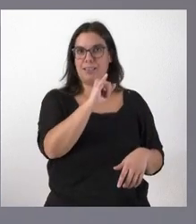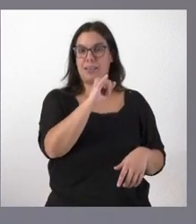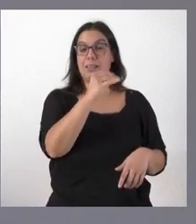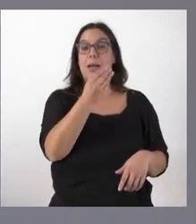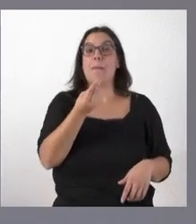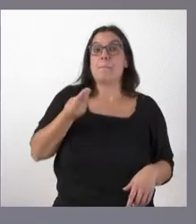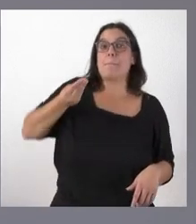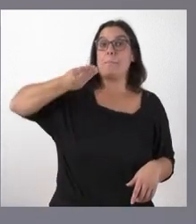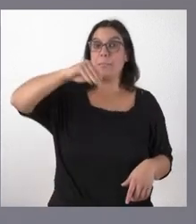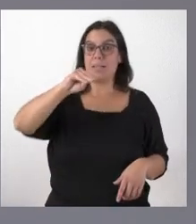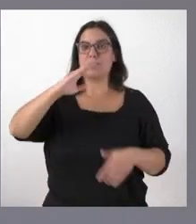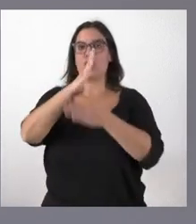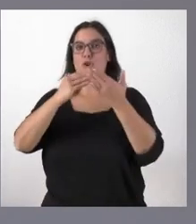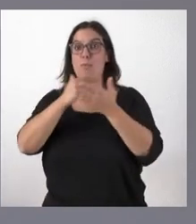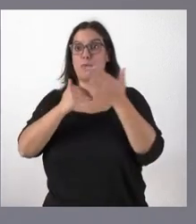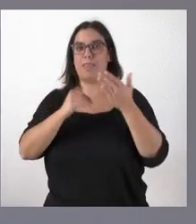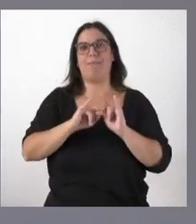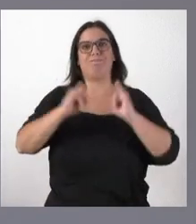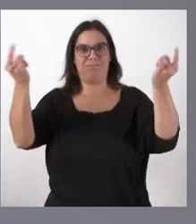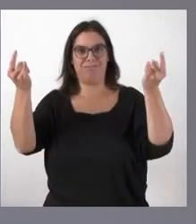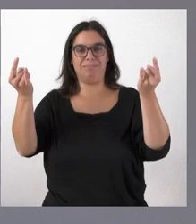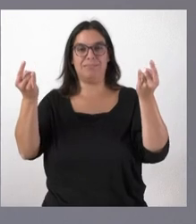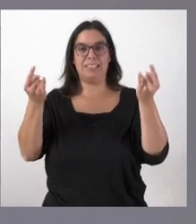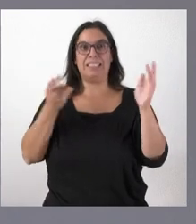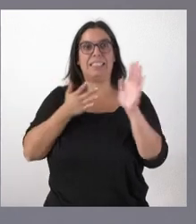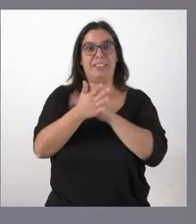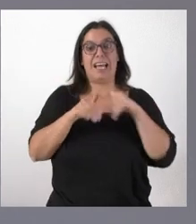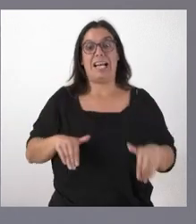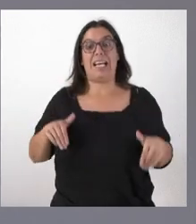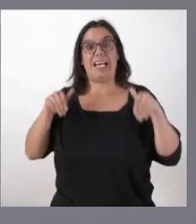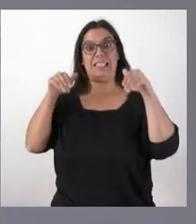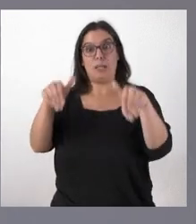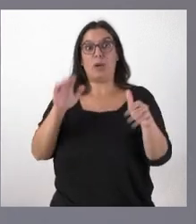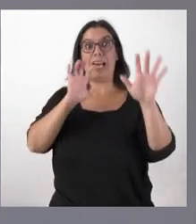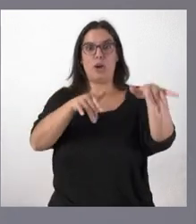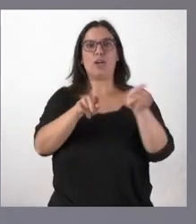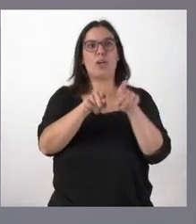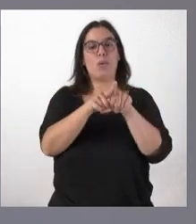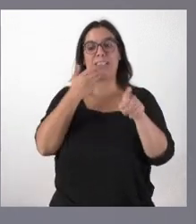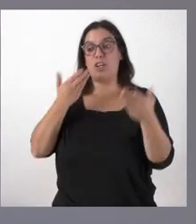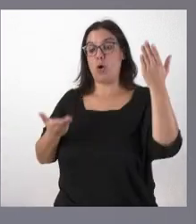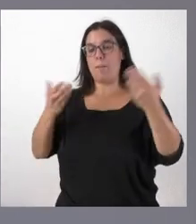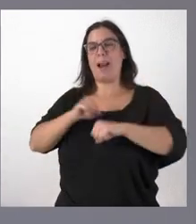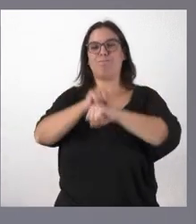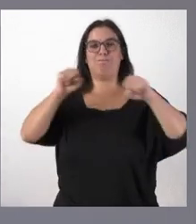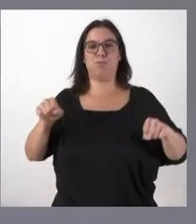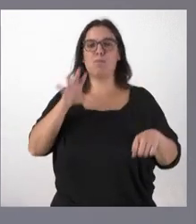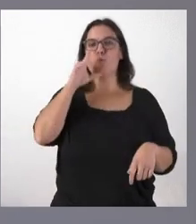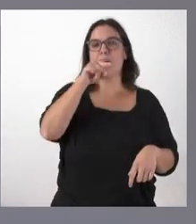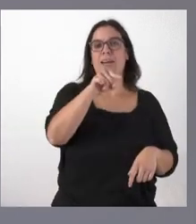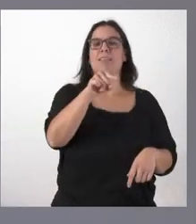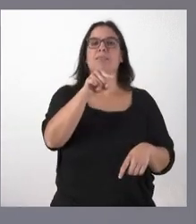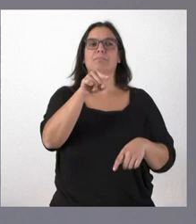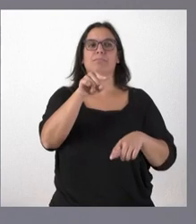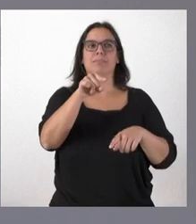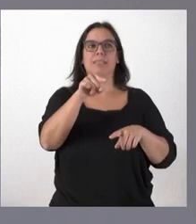al conjunto de la comunidad autónoma se multiplican y por tanto la candidatura de León es más sólida desde la perspectiva de una candidatura del